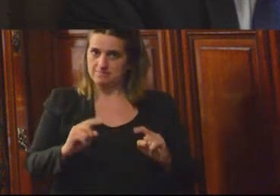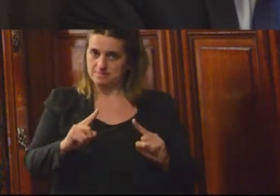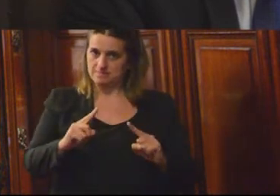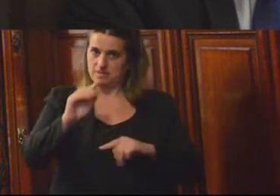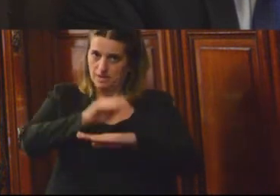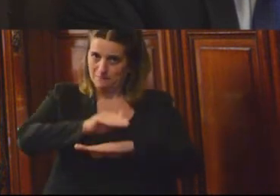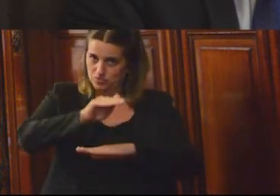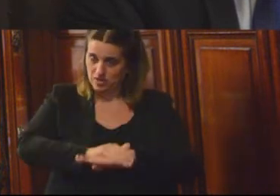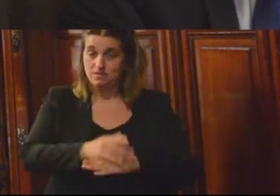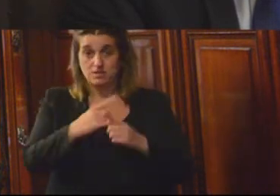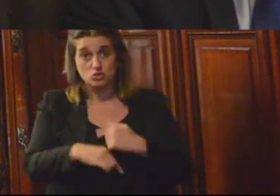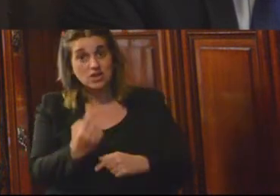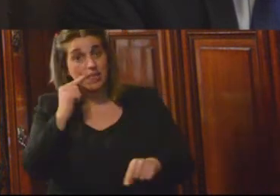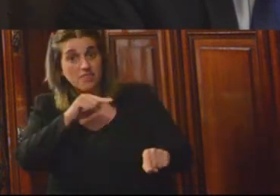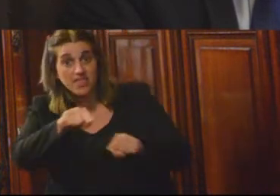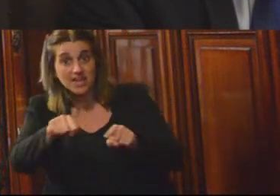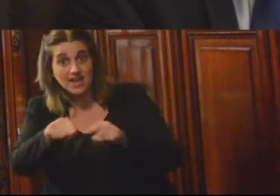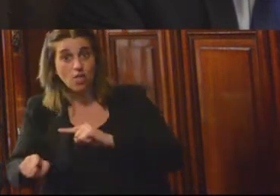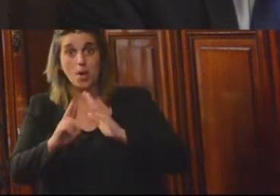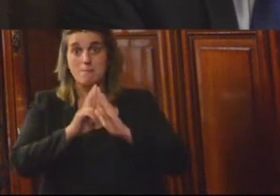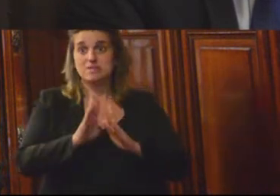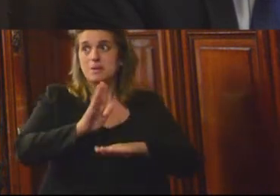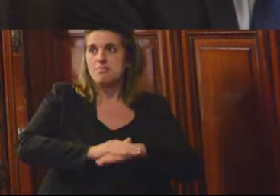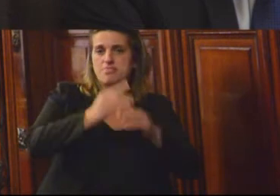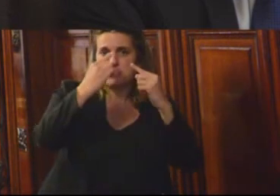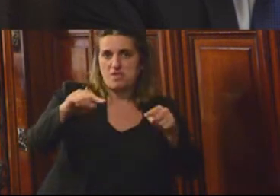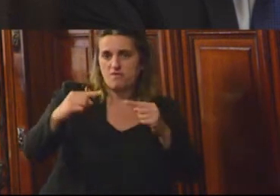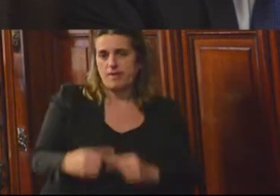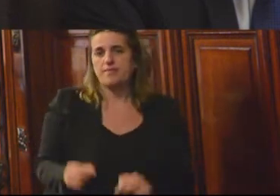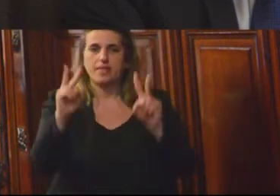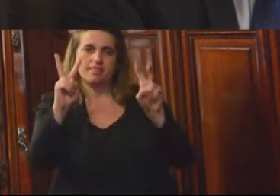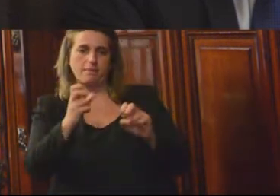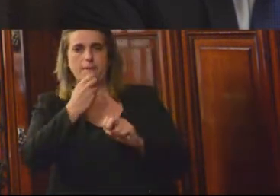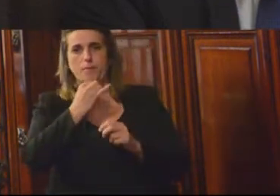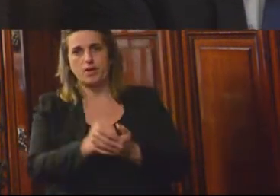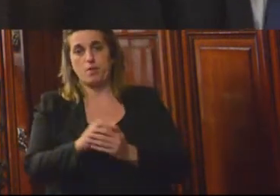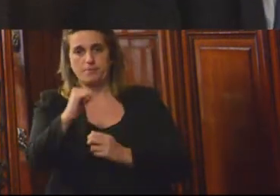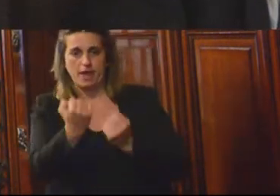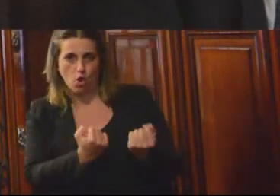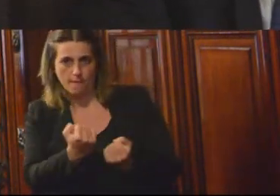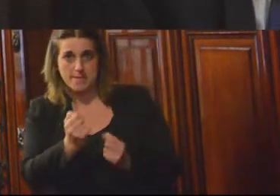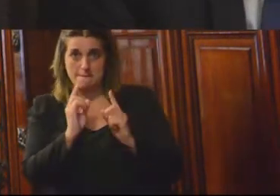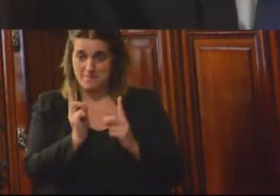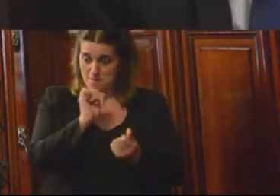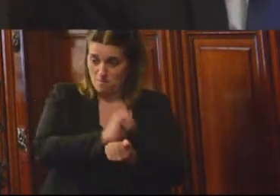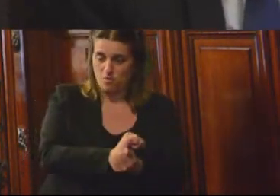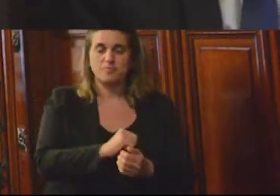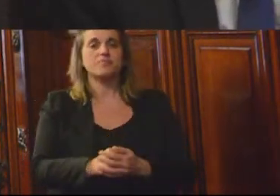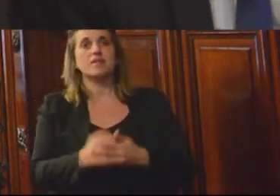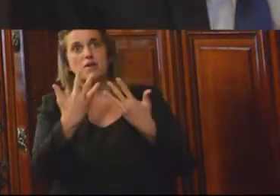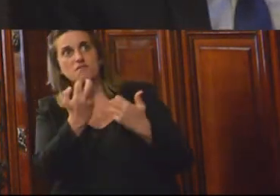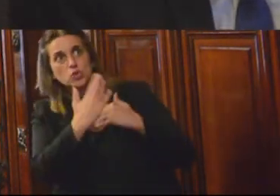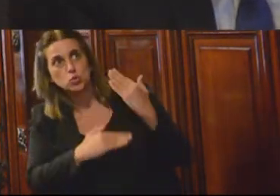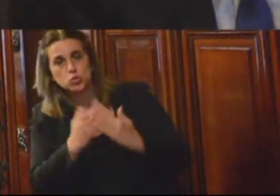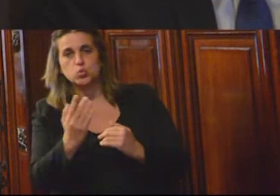Cada delegado es responsable de distintas temáticas, como por ejemplo la economía, la infraestructura, la